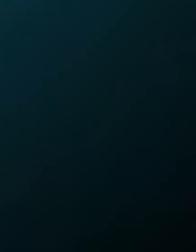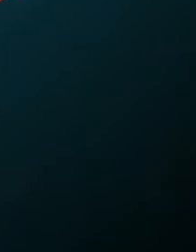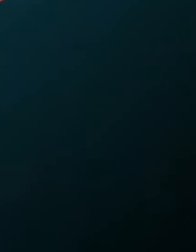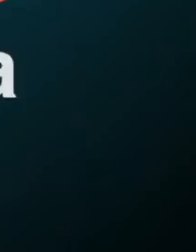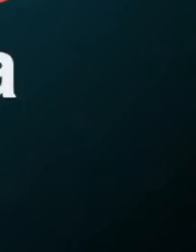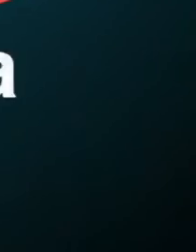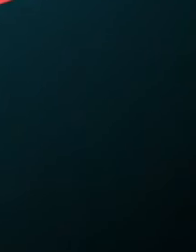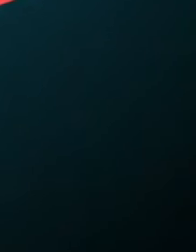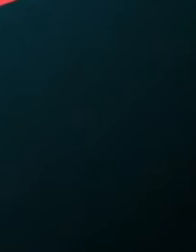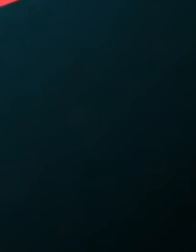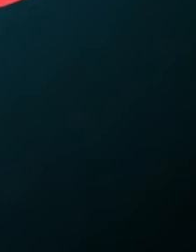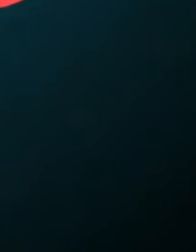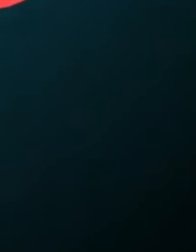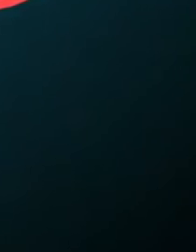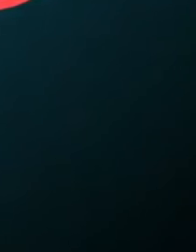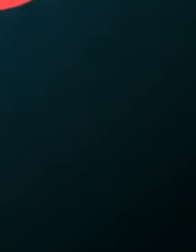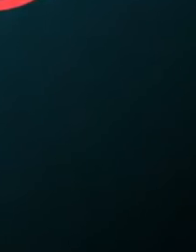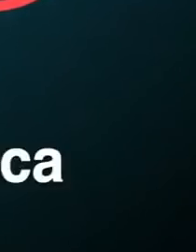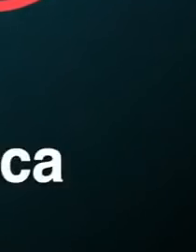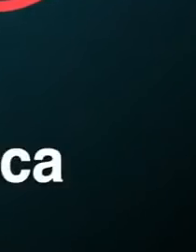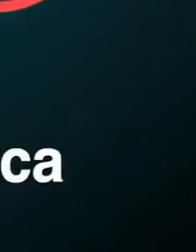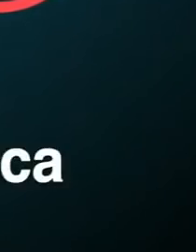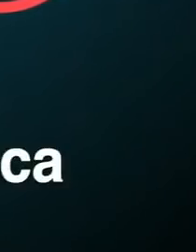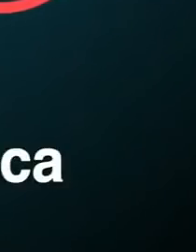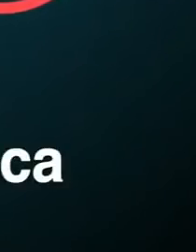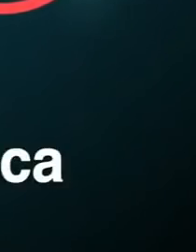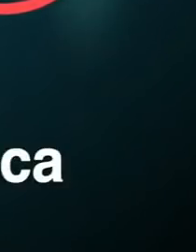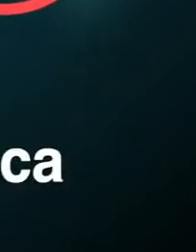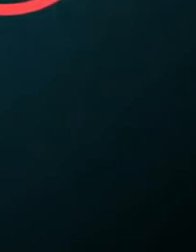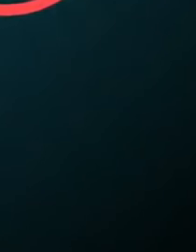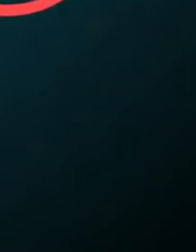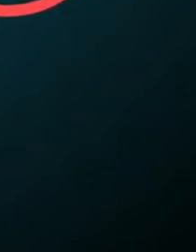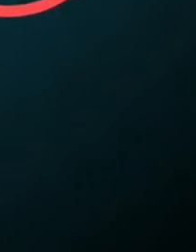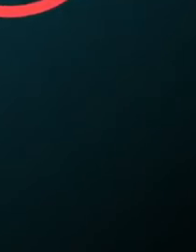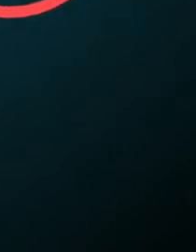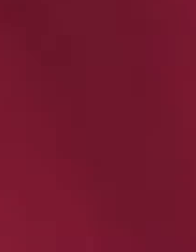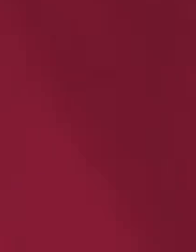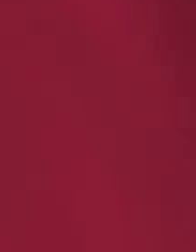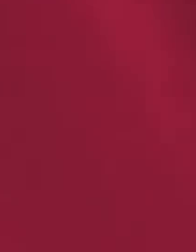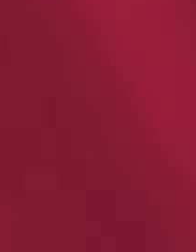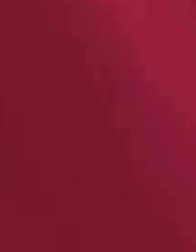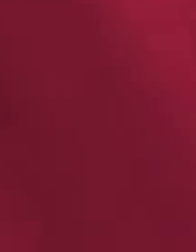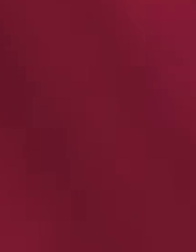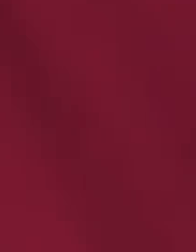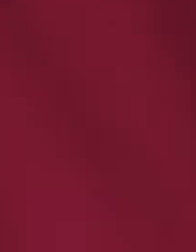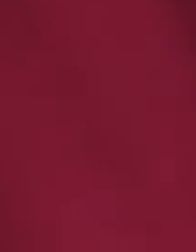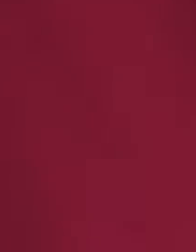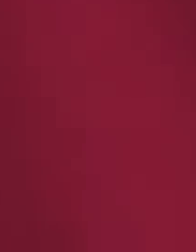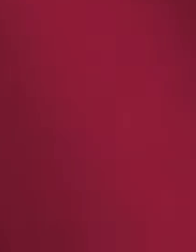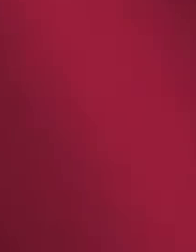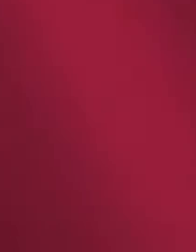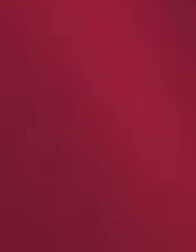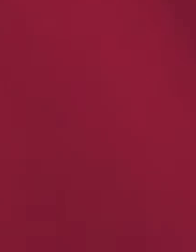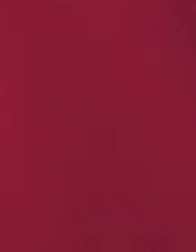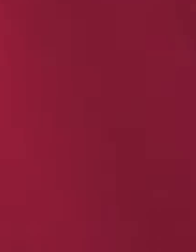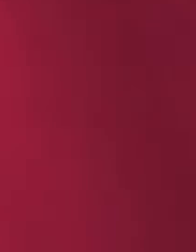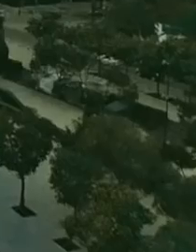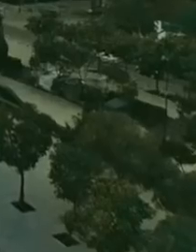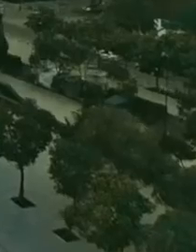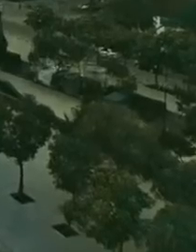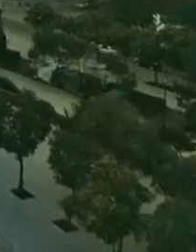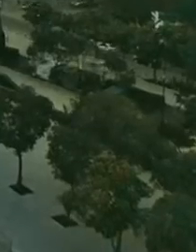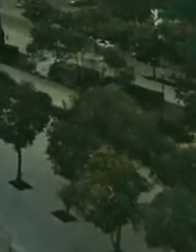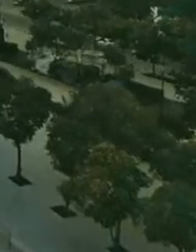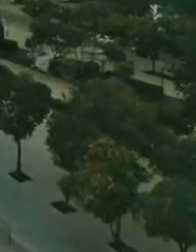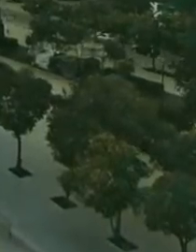Radioeducación, independencia y pluralidad informativa desde la radio pública. Secretaría de Cultura. Gobierno de México.